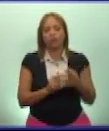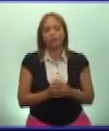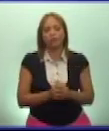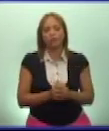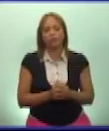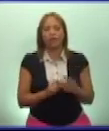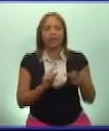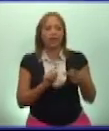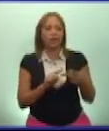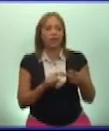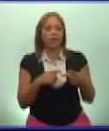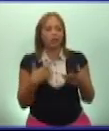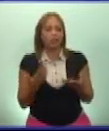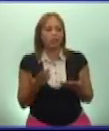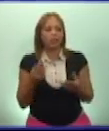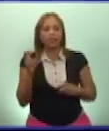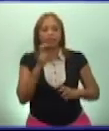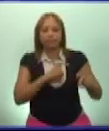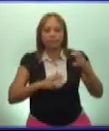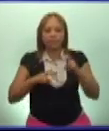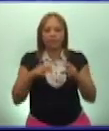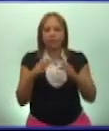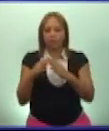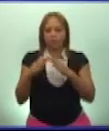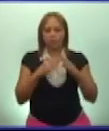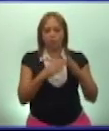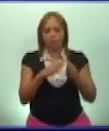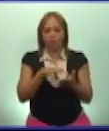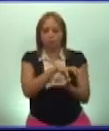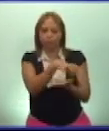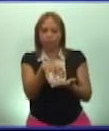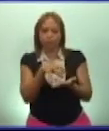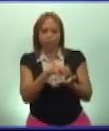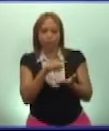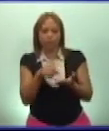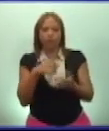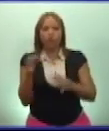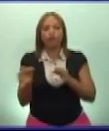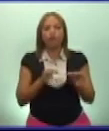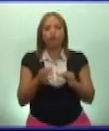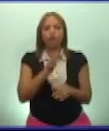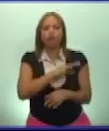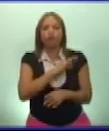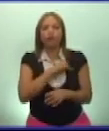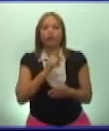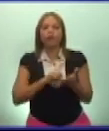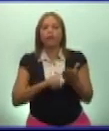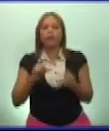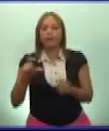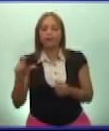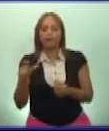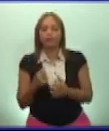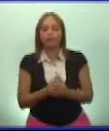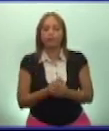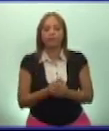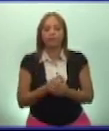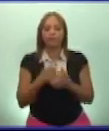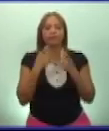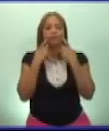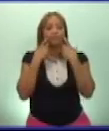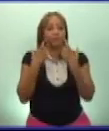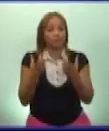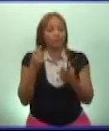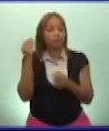número 2, investigue en tu localidad las funciones de los delegados del poder popular. Importante,